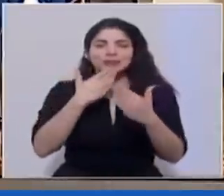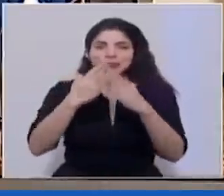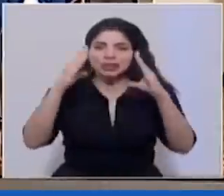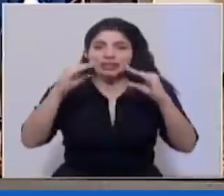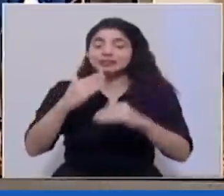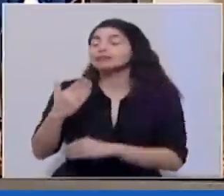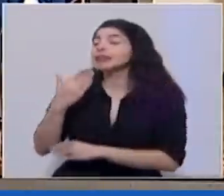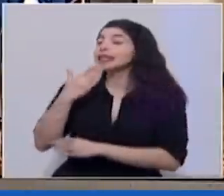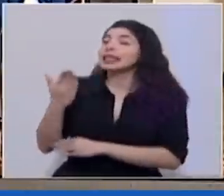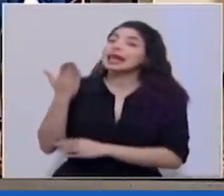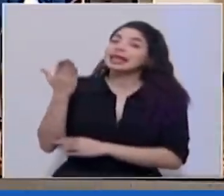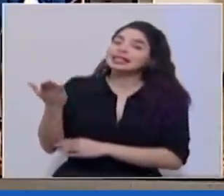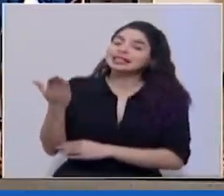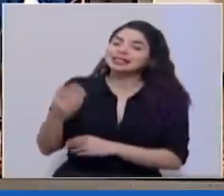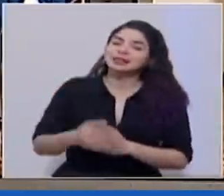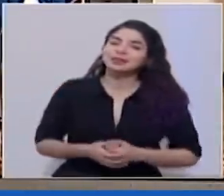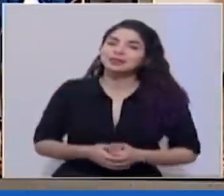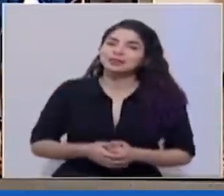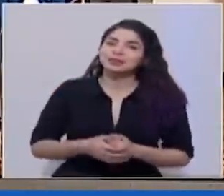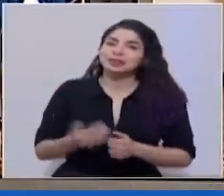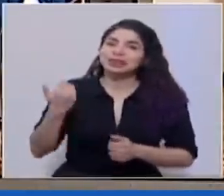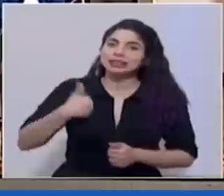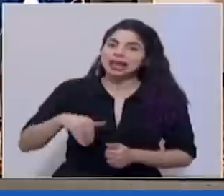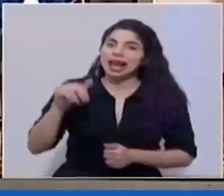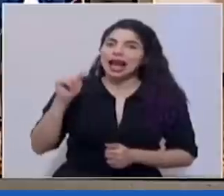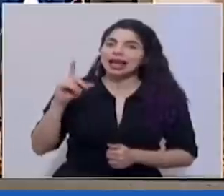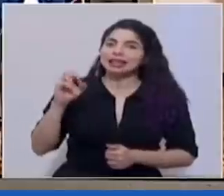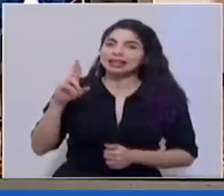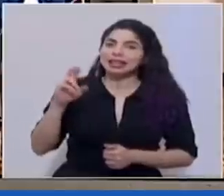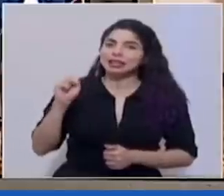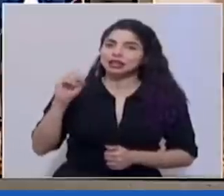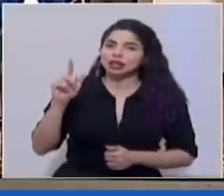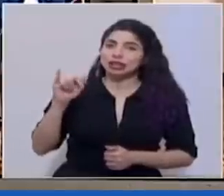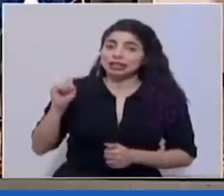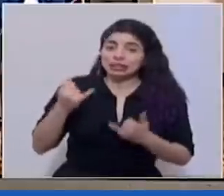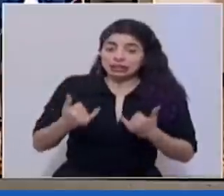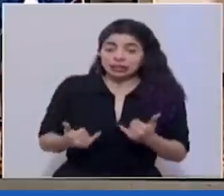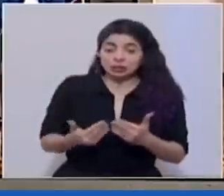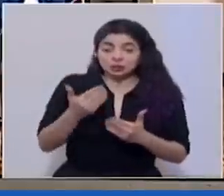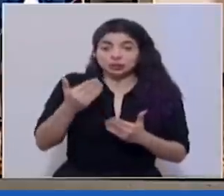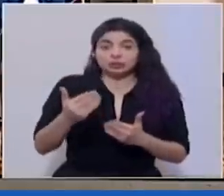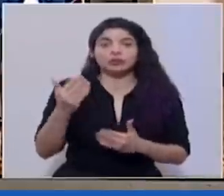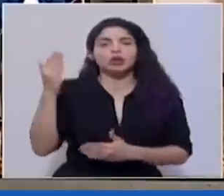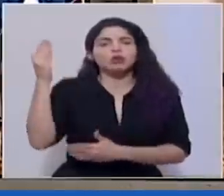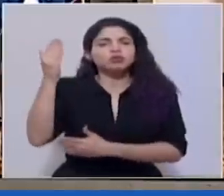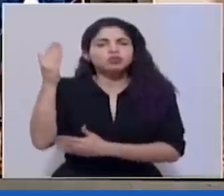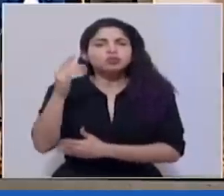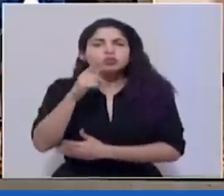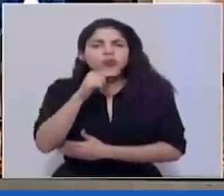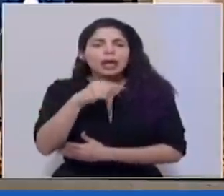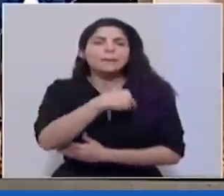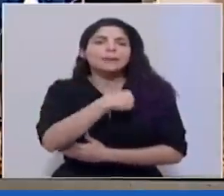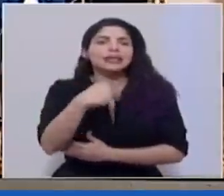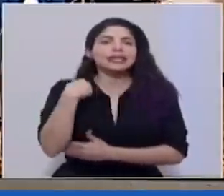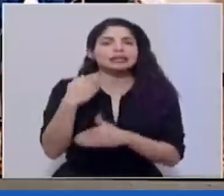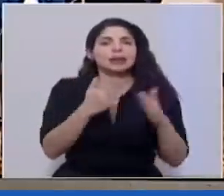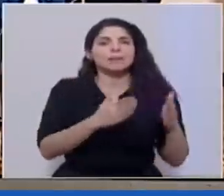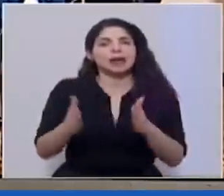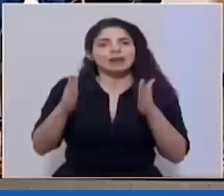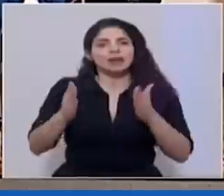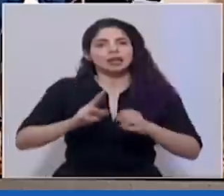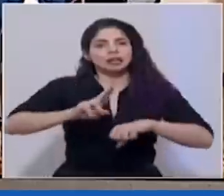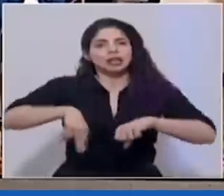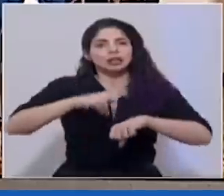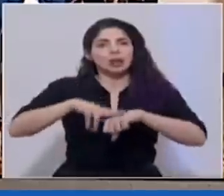Muchísimas gracias a usted, señor Alexander Solís. A continuación, vamos a escuchar el mensaje de la ministra de Planificación